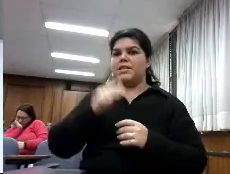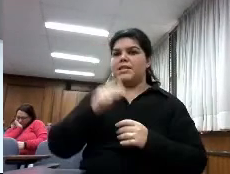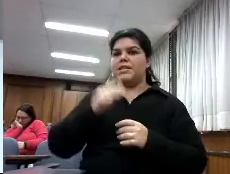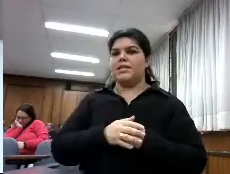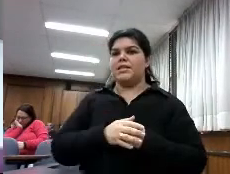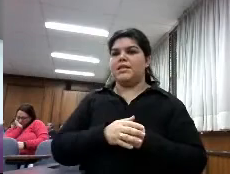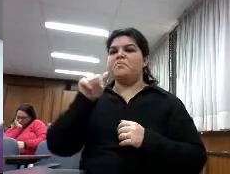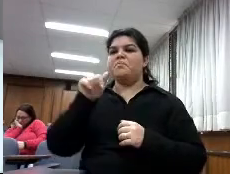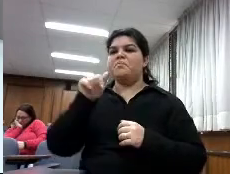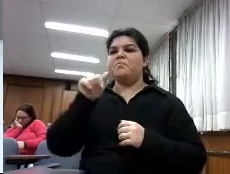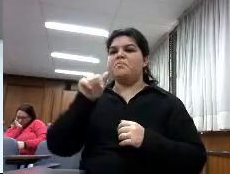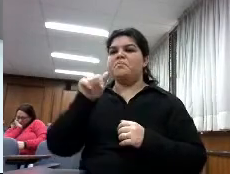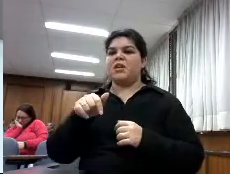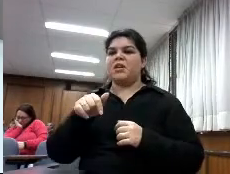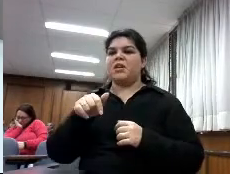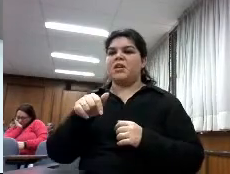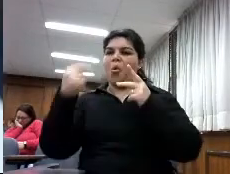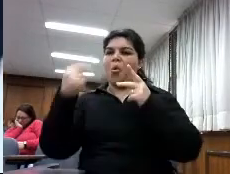incluso